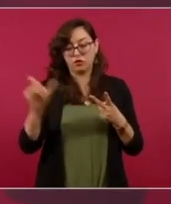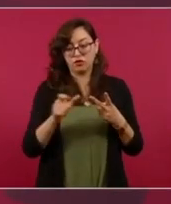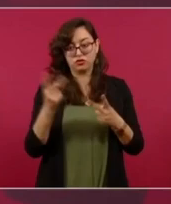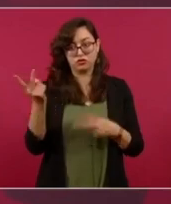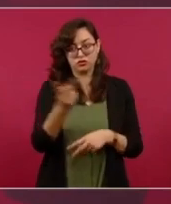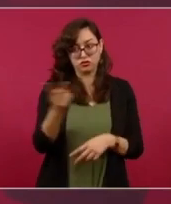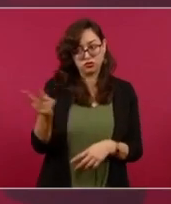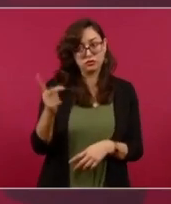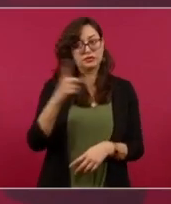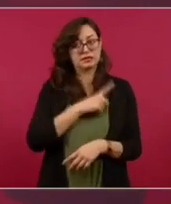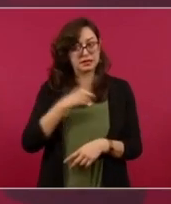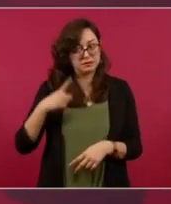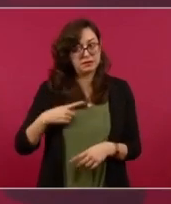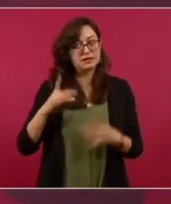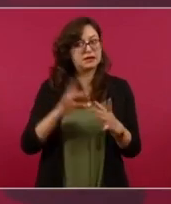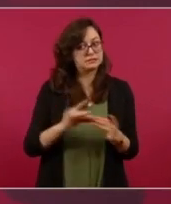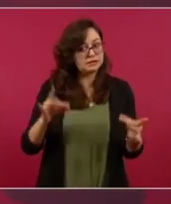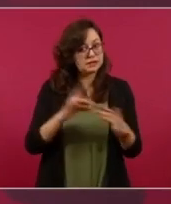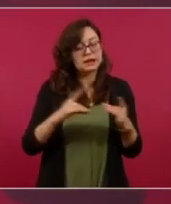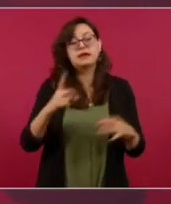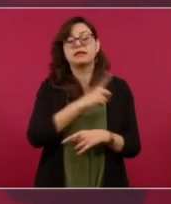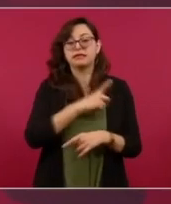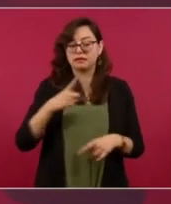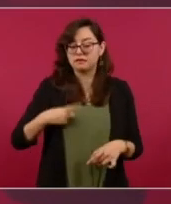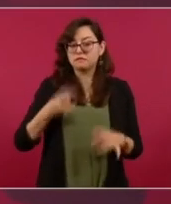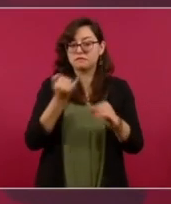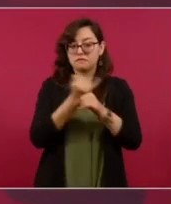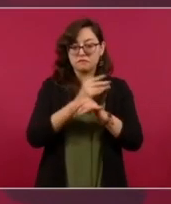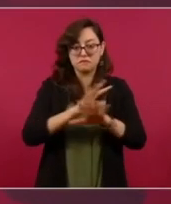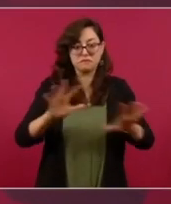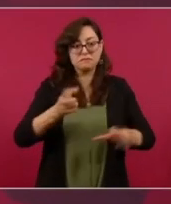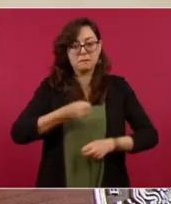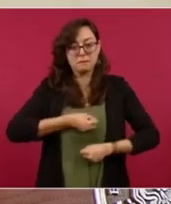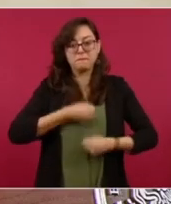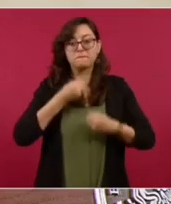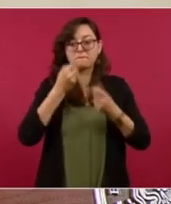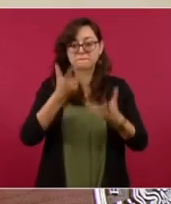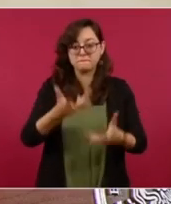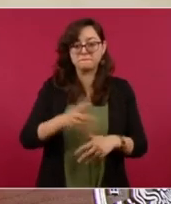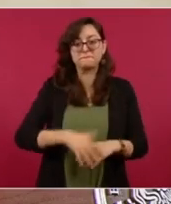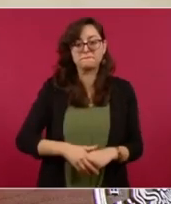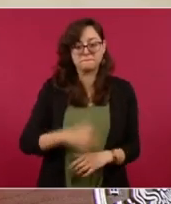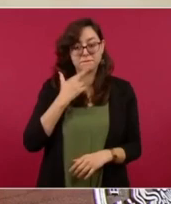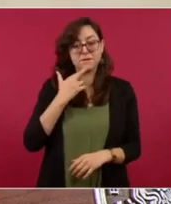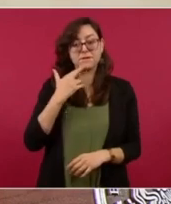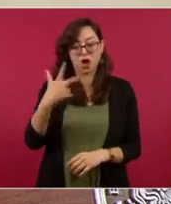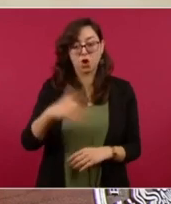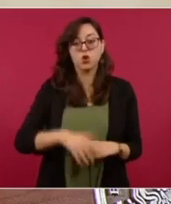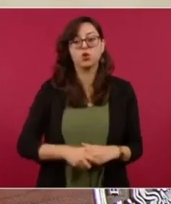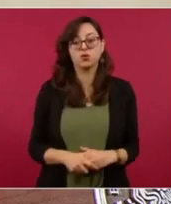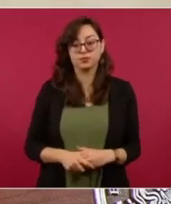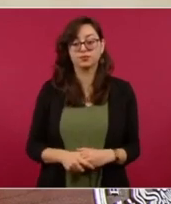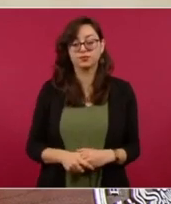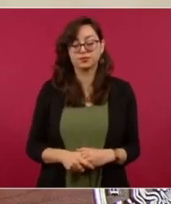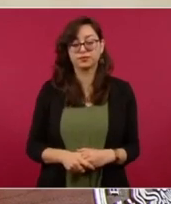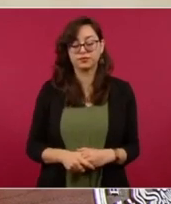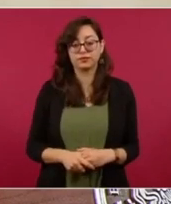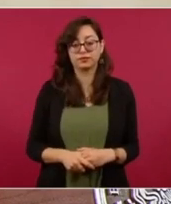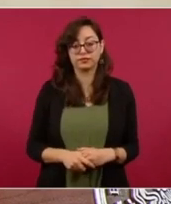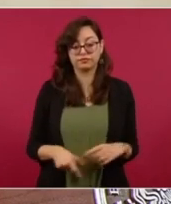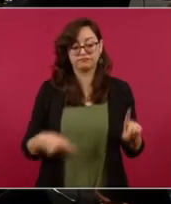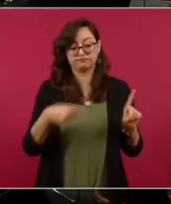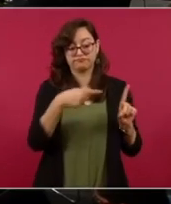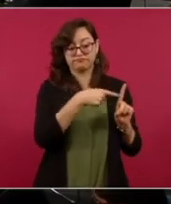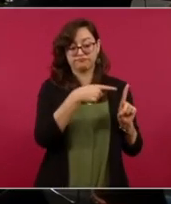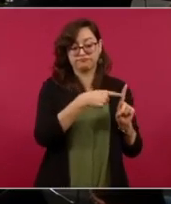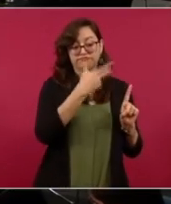viene desde el